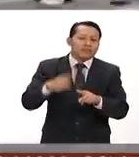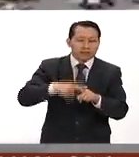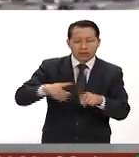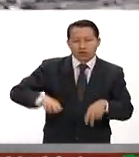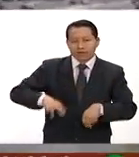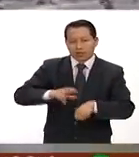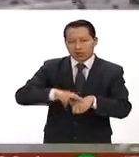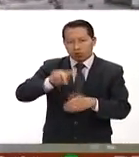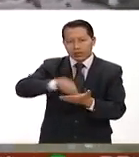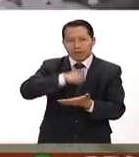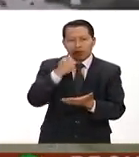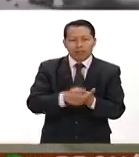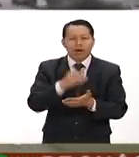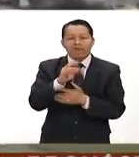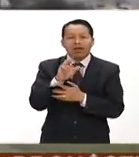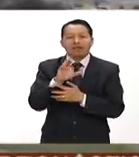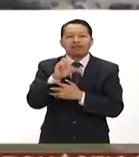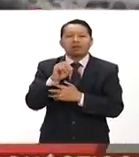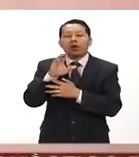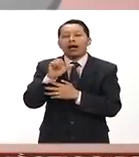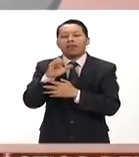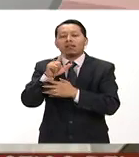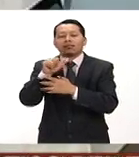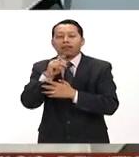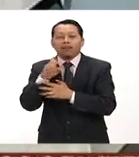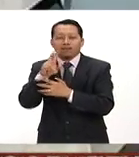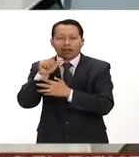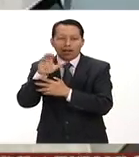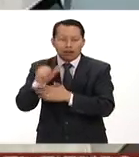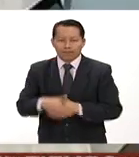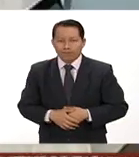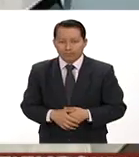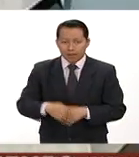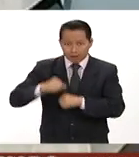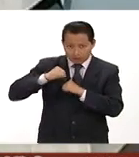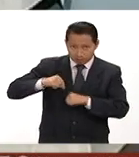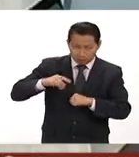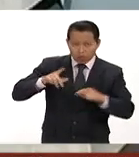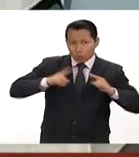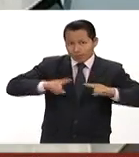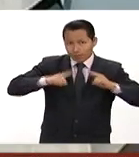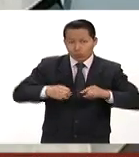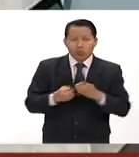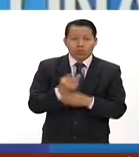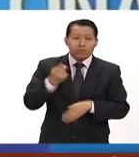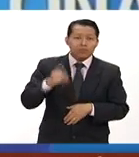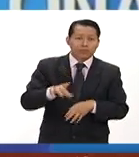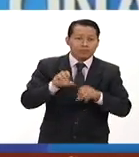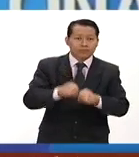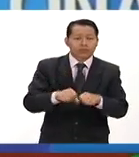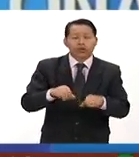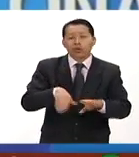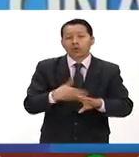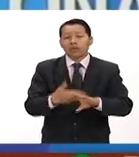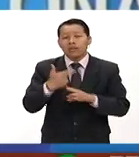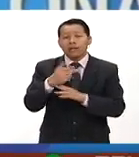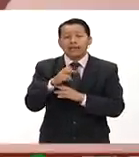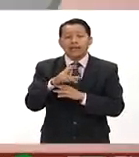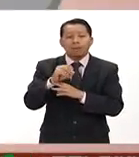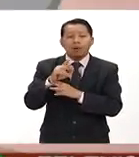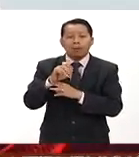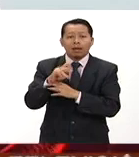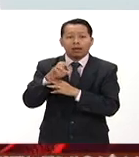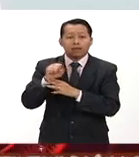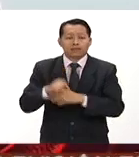gobernador de Tamaulipas Francisco Cabeza de Vaca Autoridades Judiciales gira nueva orden de aprehensión contra Guillermo Padrés